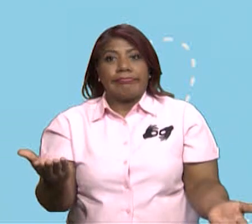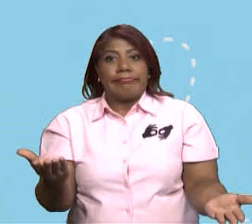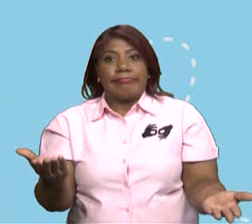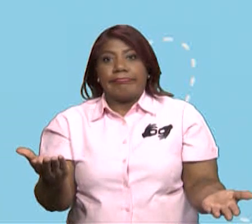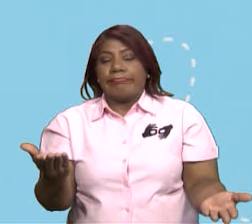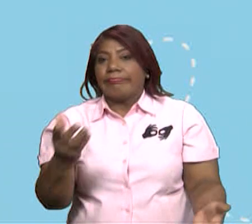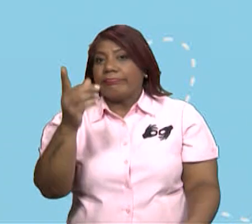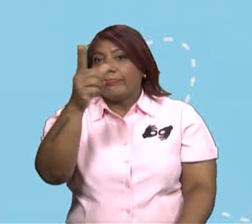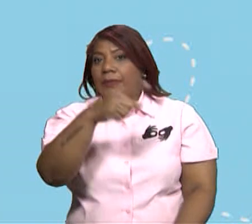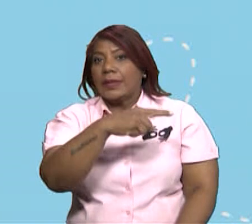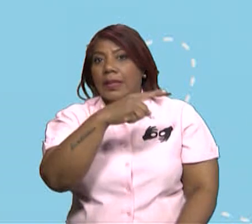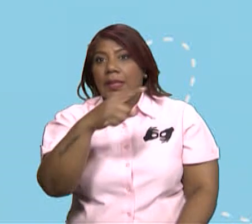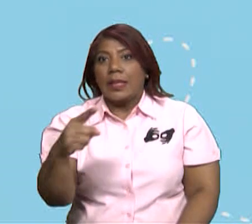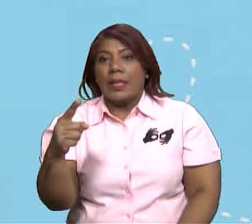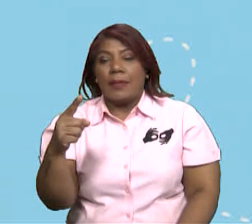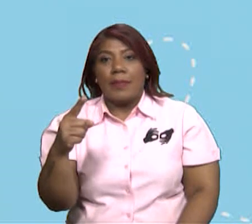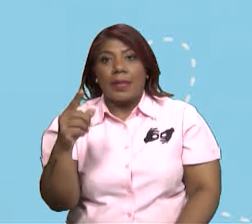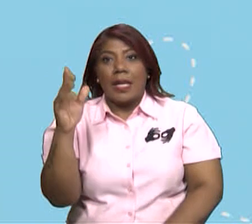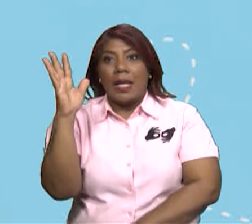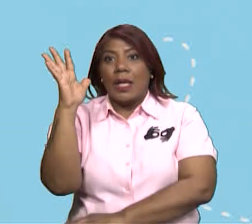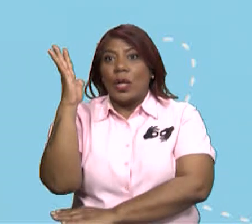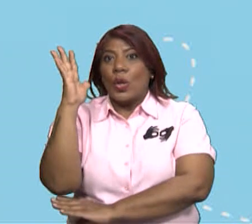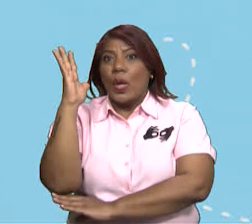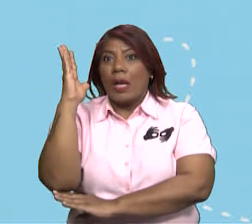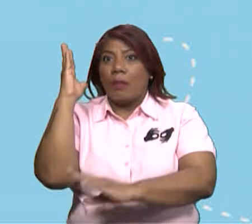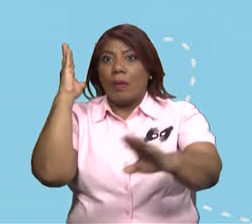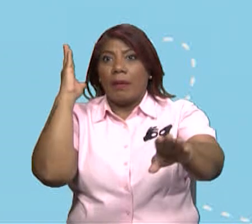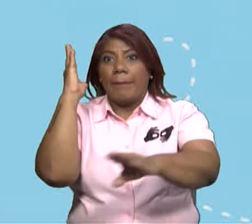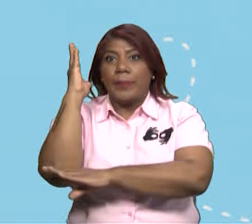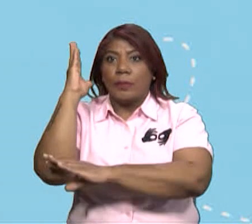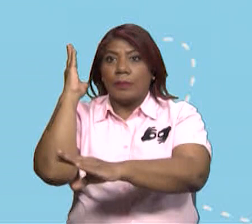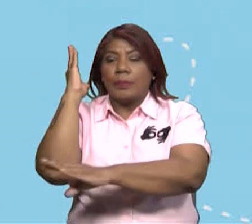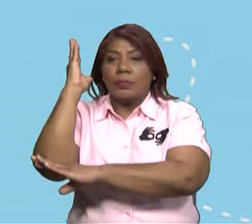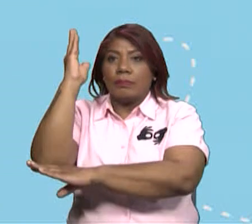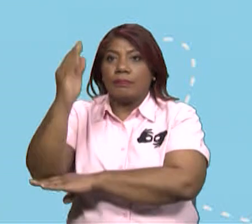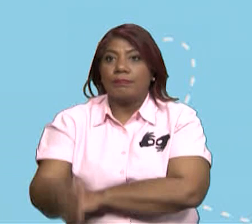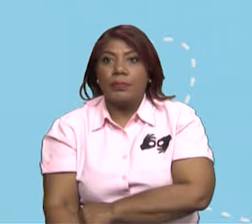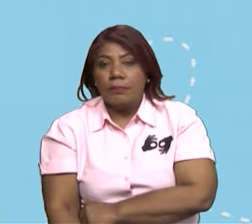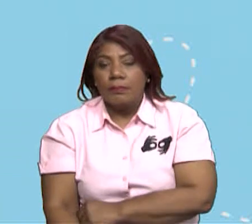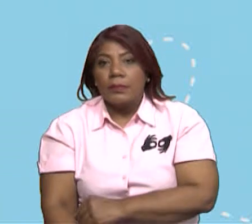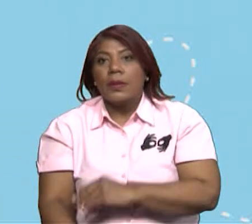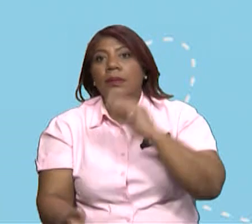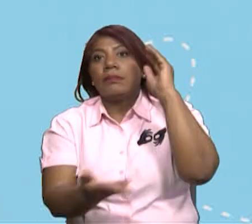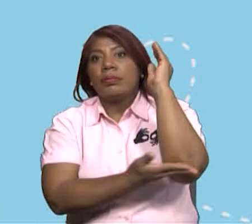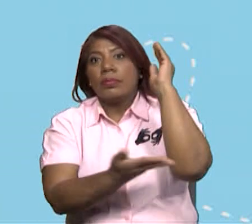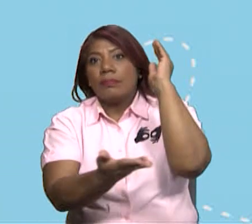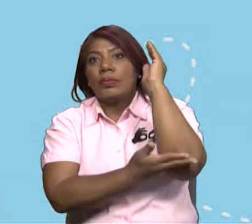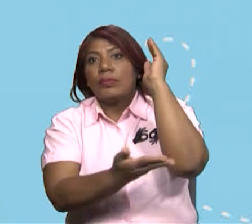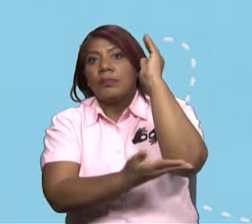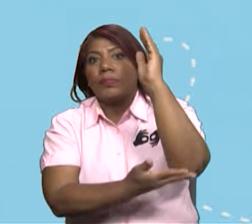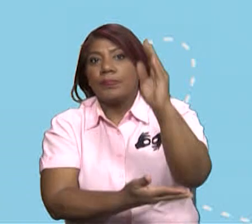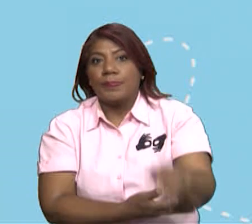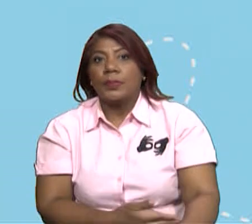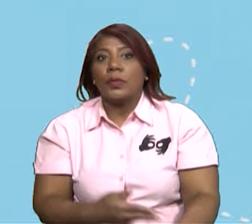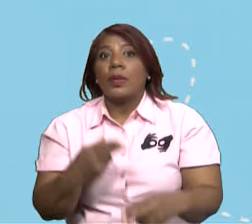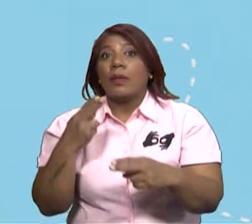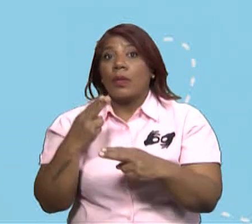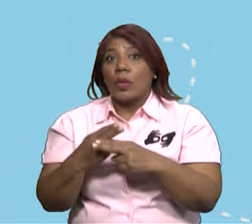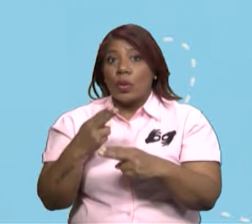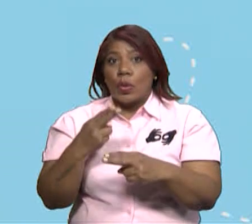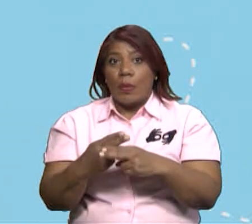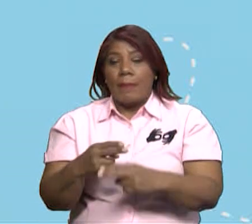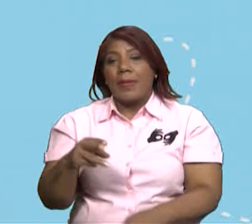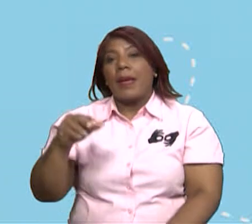Eliminar una gran cantidad de árboles. ¿Ok? Eso es lo que se llama como matarrasa, ya,